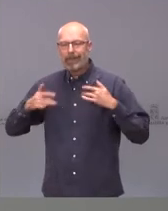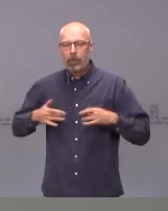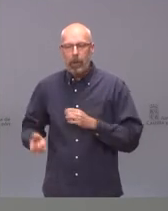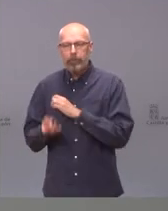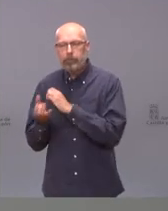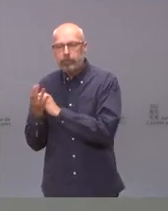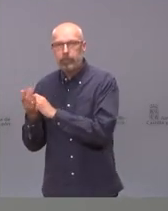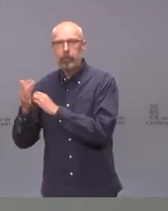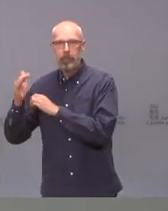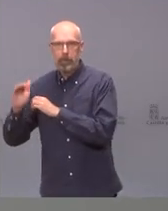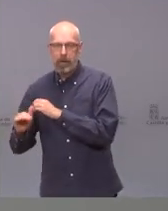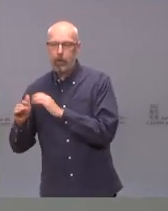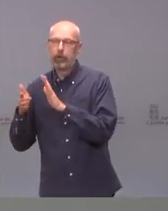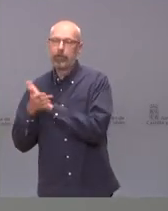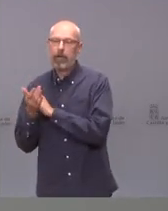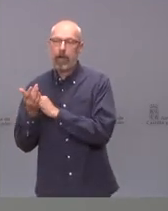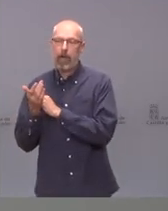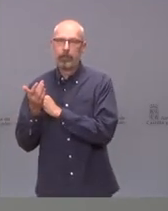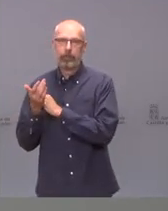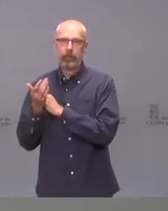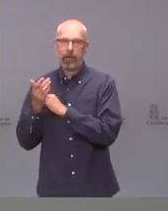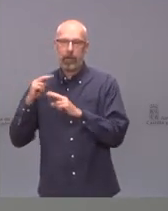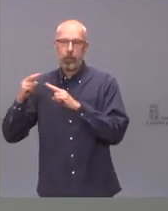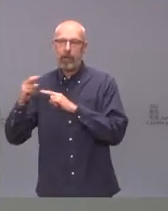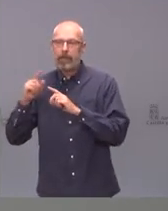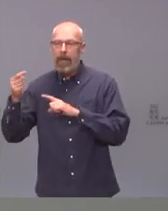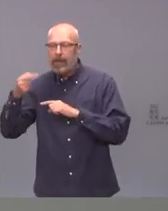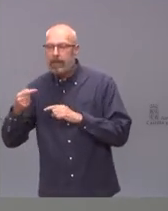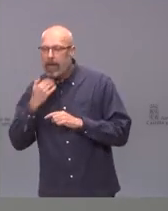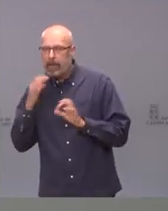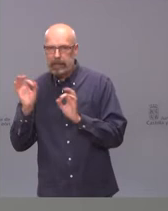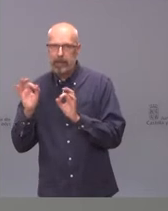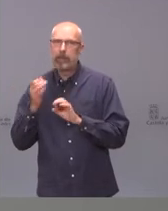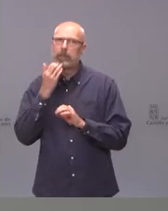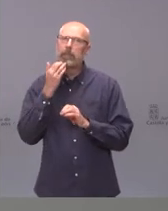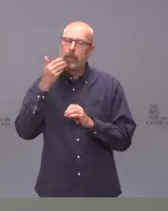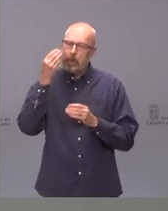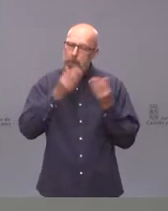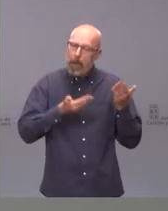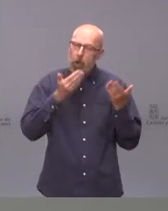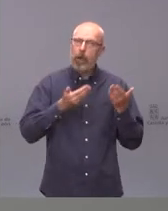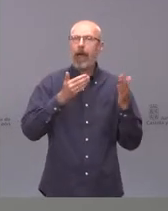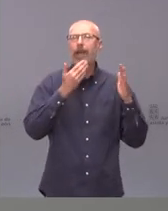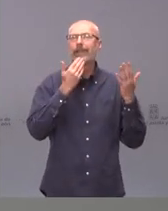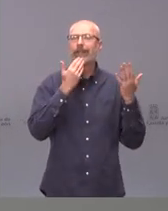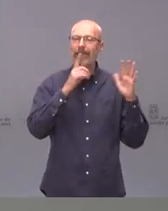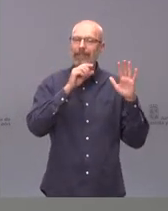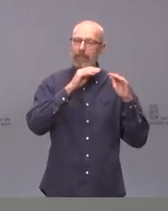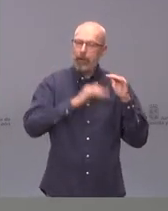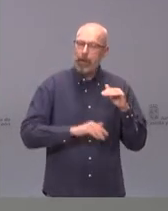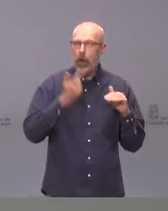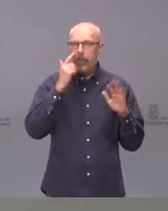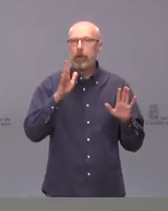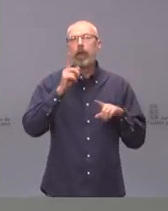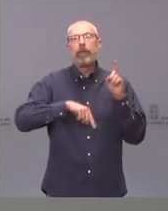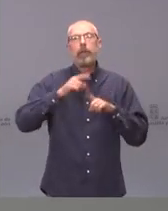menos efectos adversos. Se valorará lo de menores de 60 años, pero también va a depender del número de vacunas que también